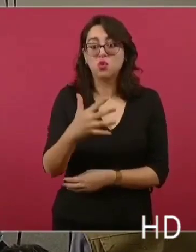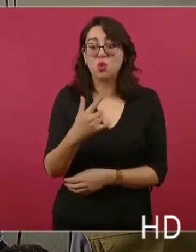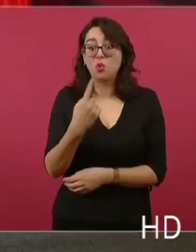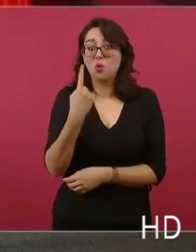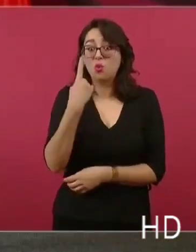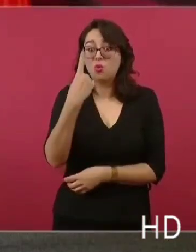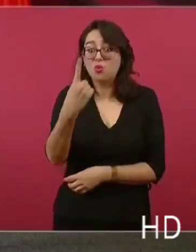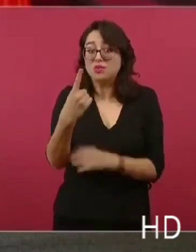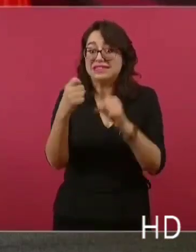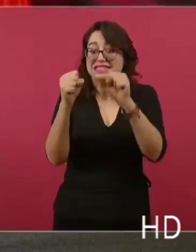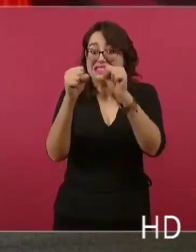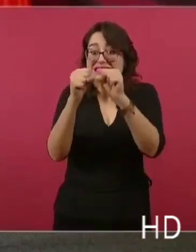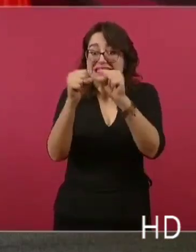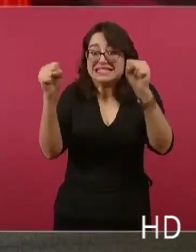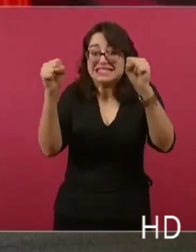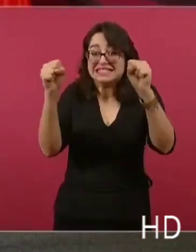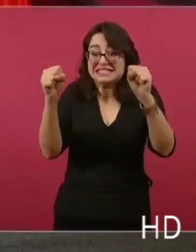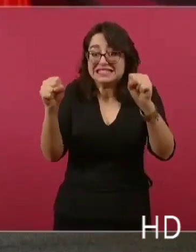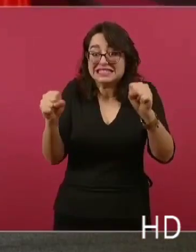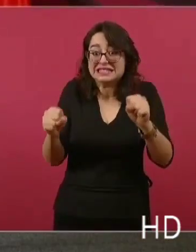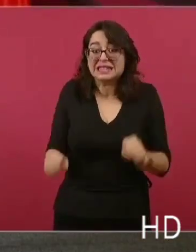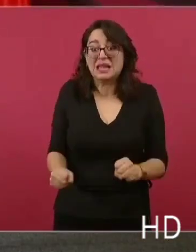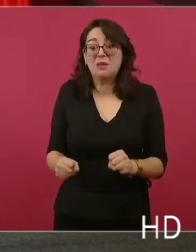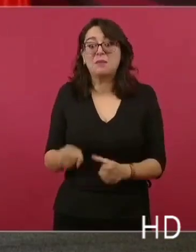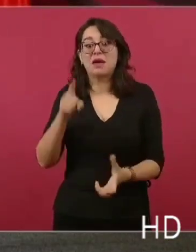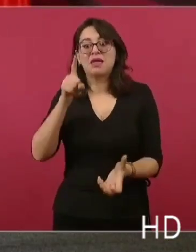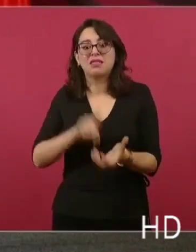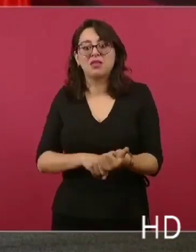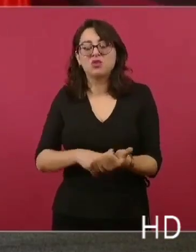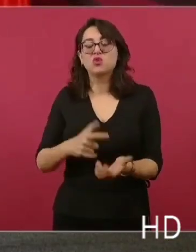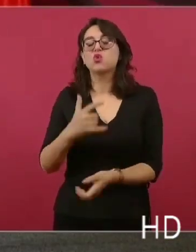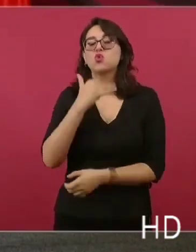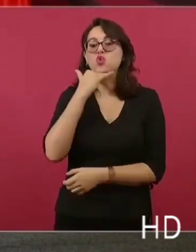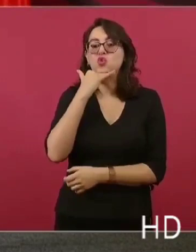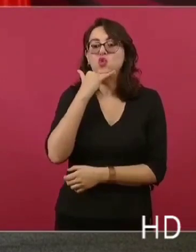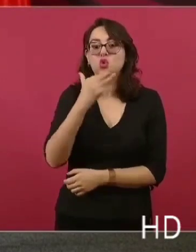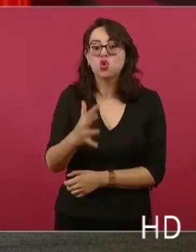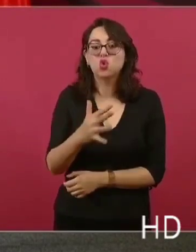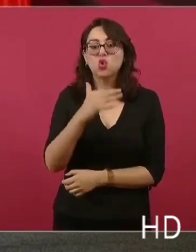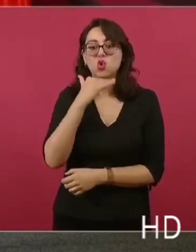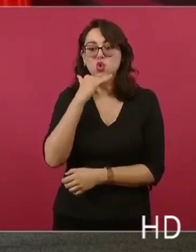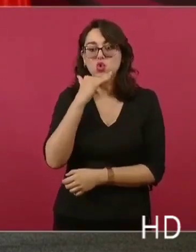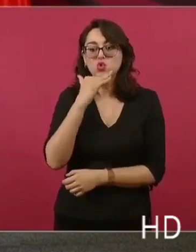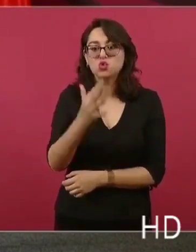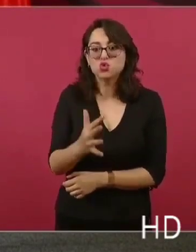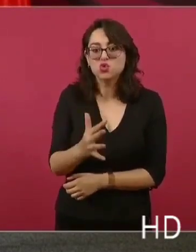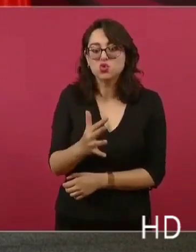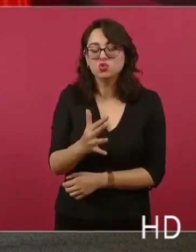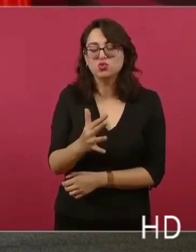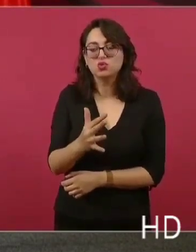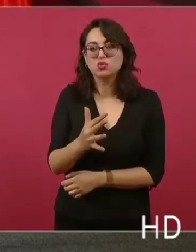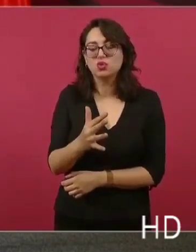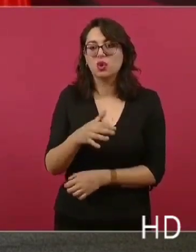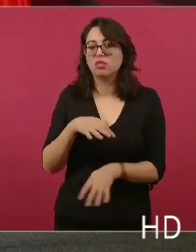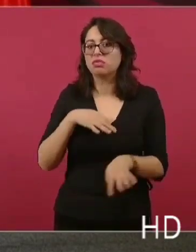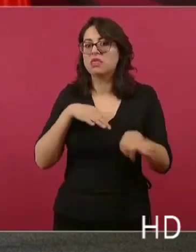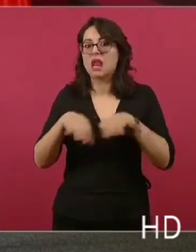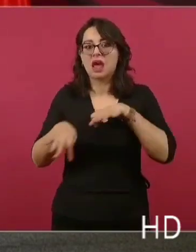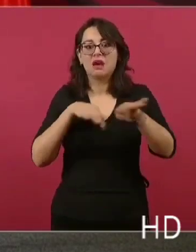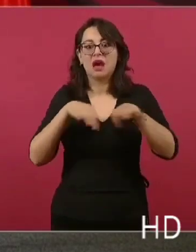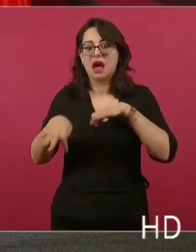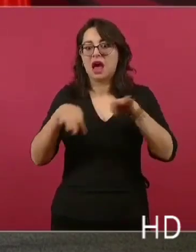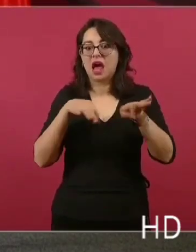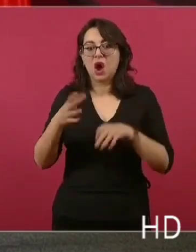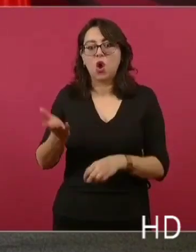gobierno que declara, que declaró desde el principio, bueno, lo declaró desde antes de ser